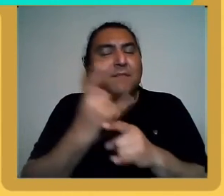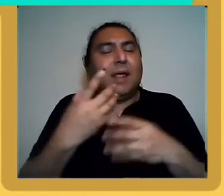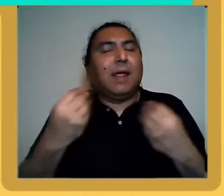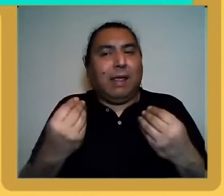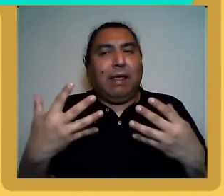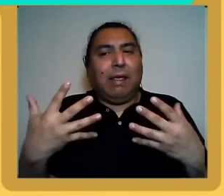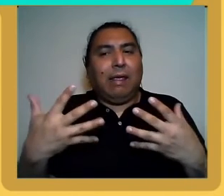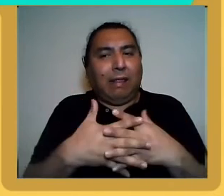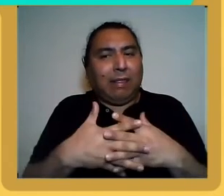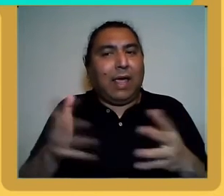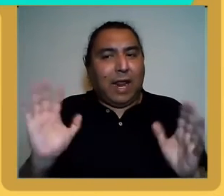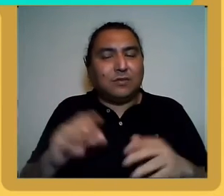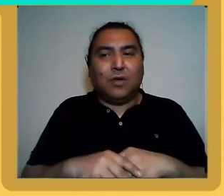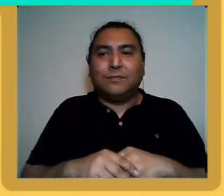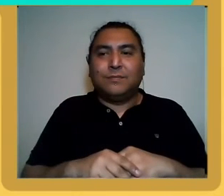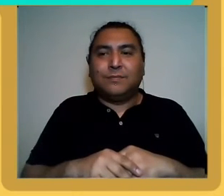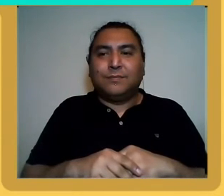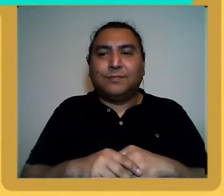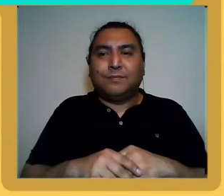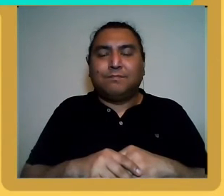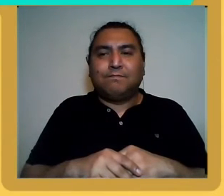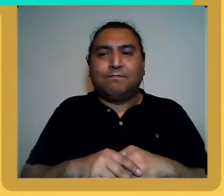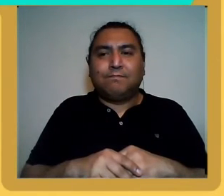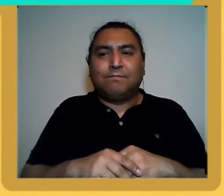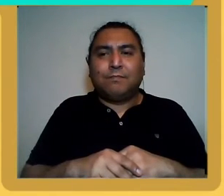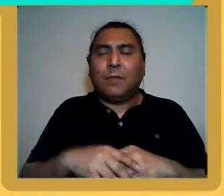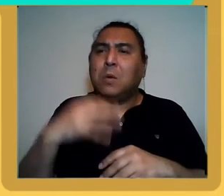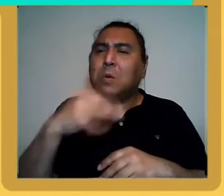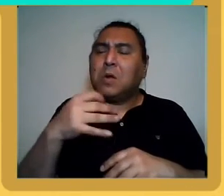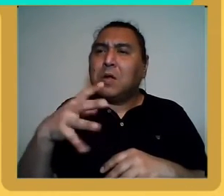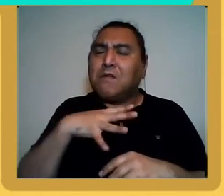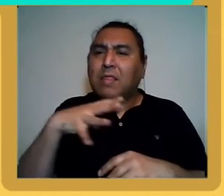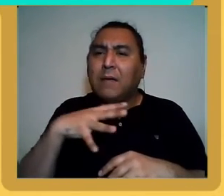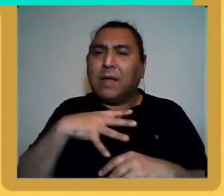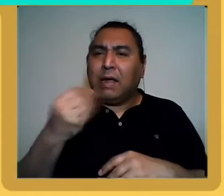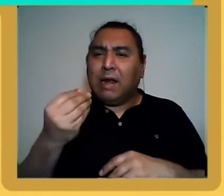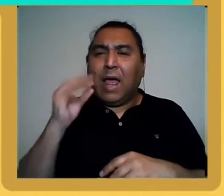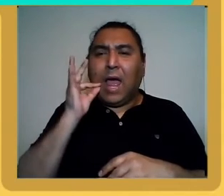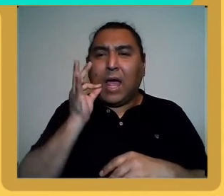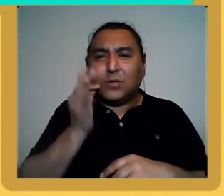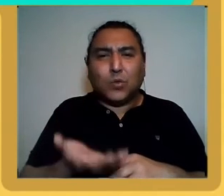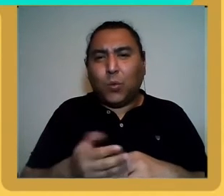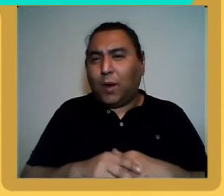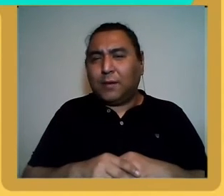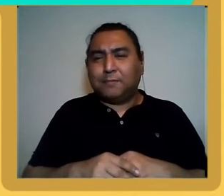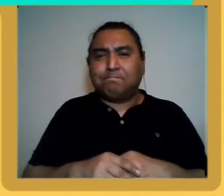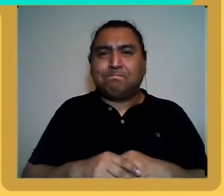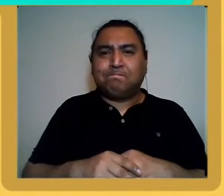y el único insumo que no teníamos integración era el azúcar y